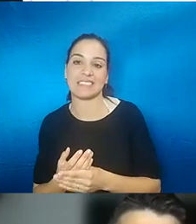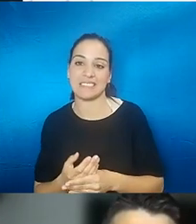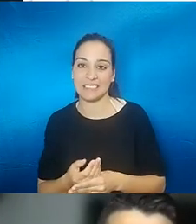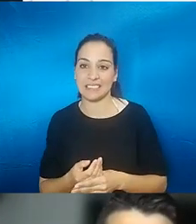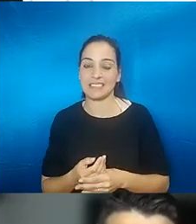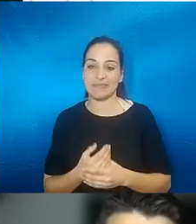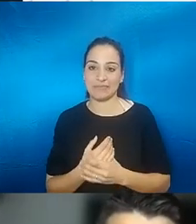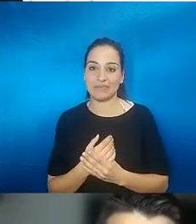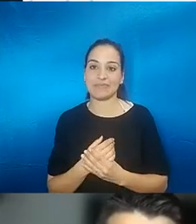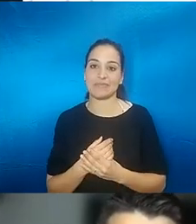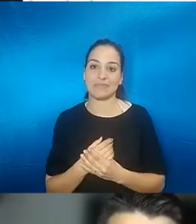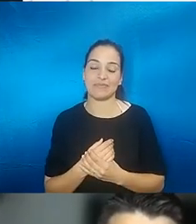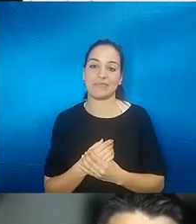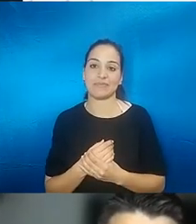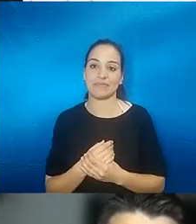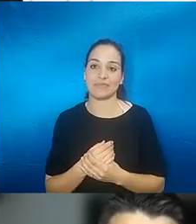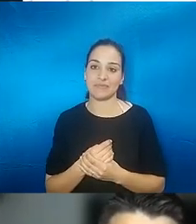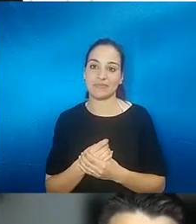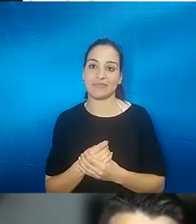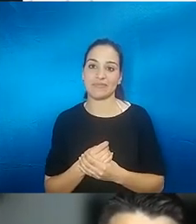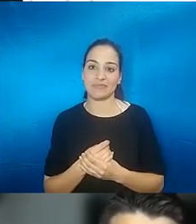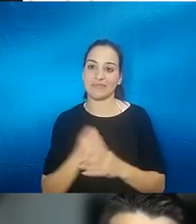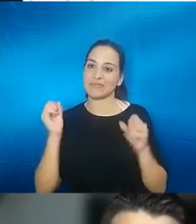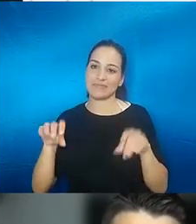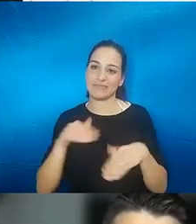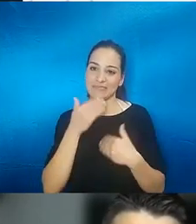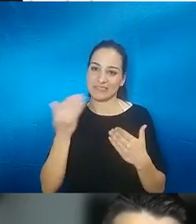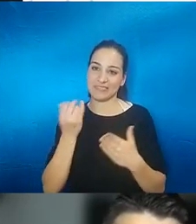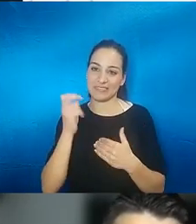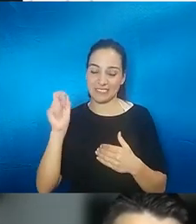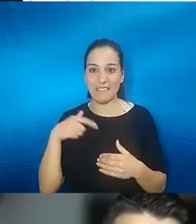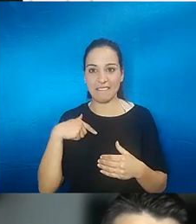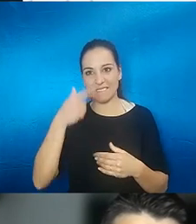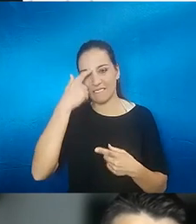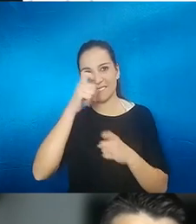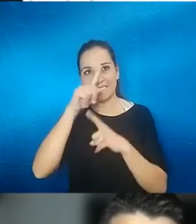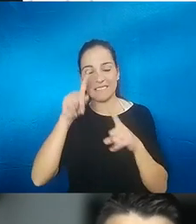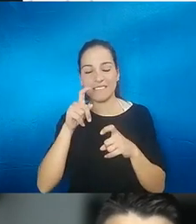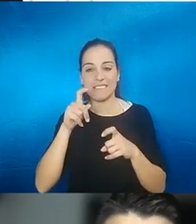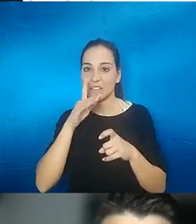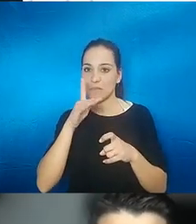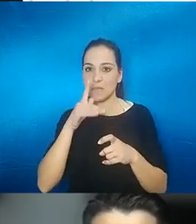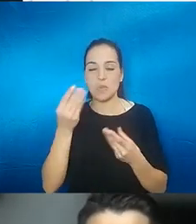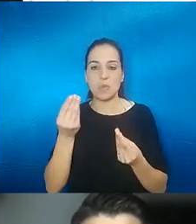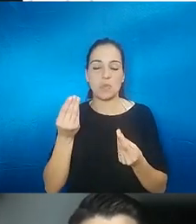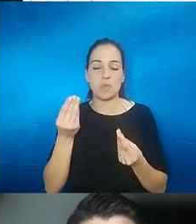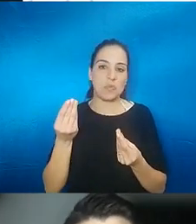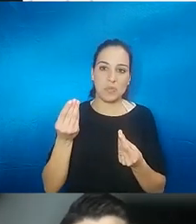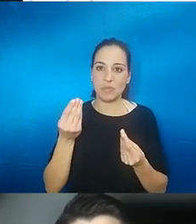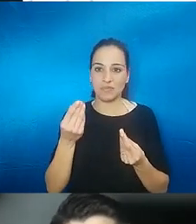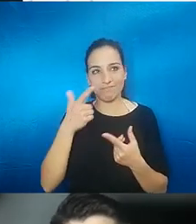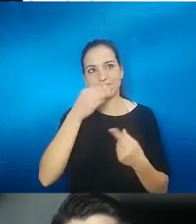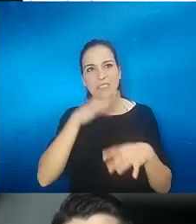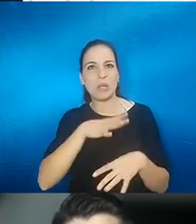filogenética vale gracias si yo me lo había preguntado porque me había hecho como mil historias de